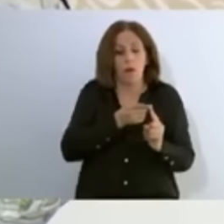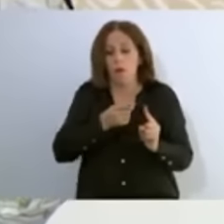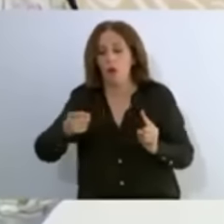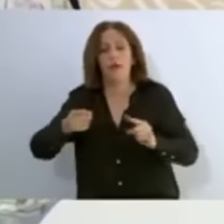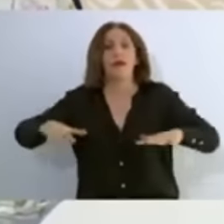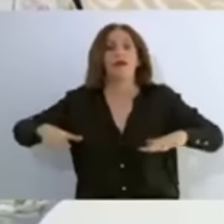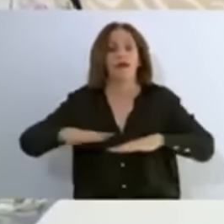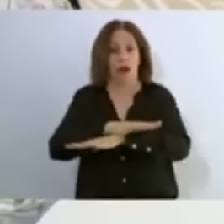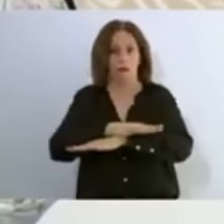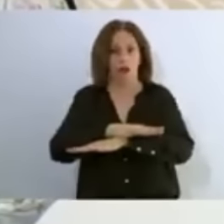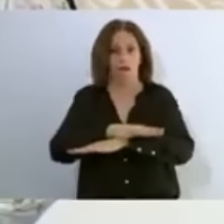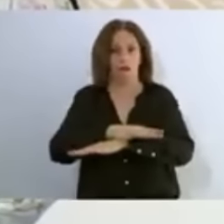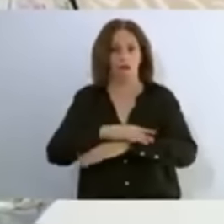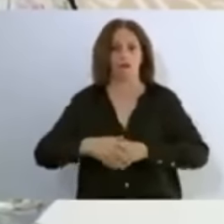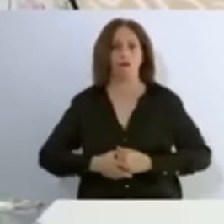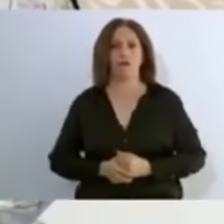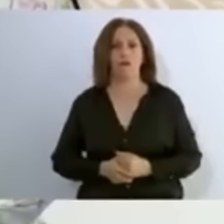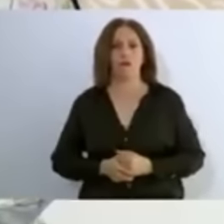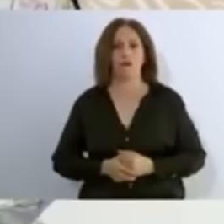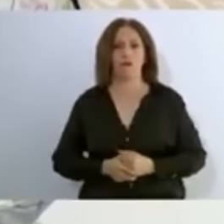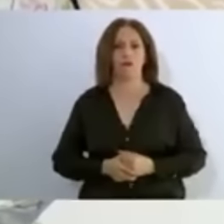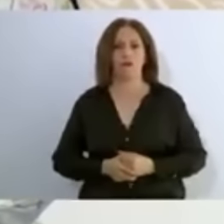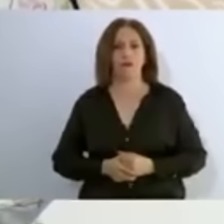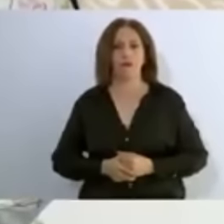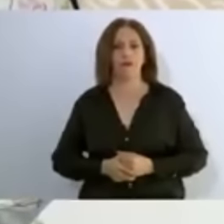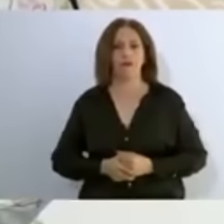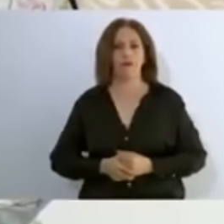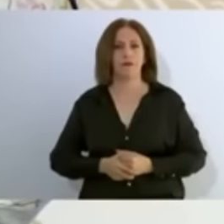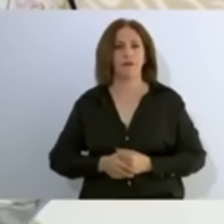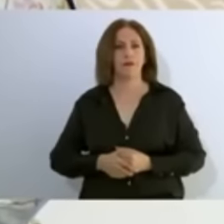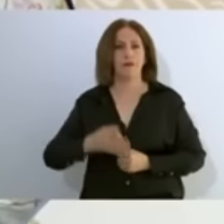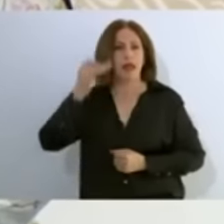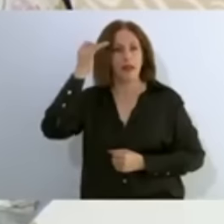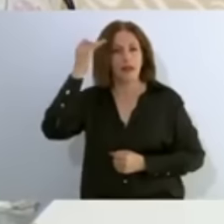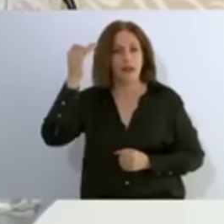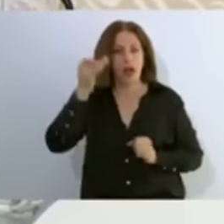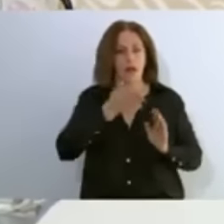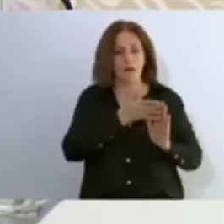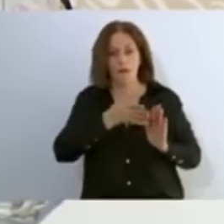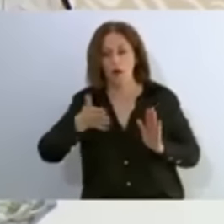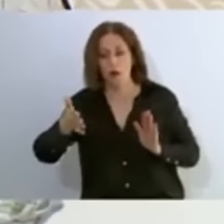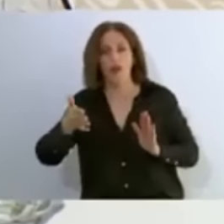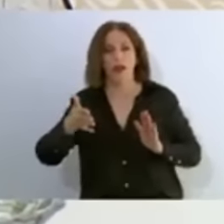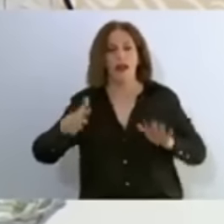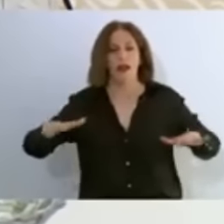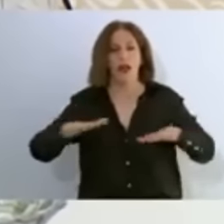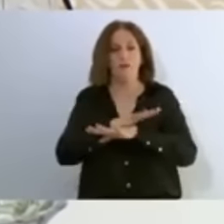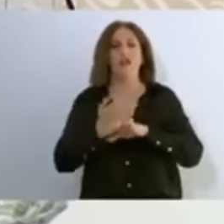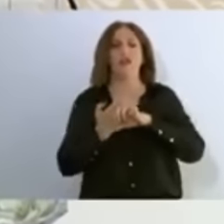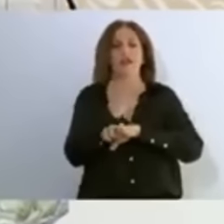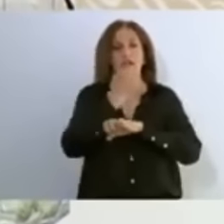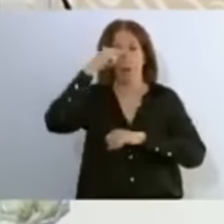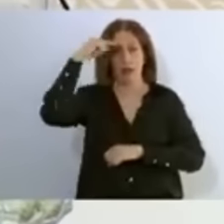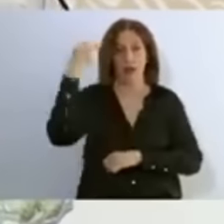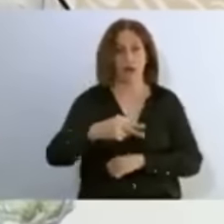y vivieron la época del desmantelamiento del Estado mexicano, de la